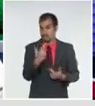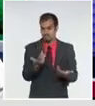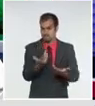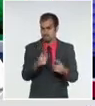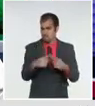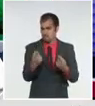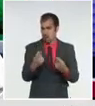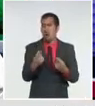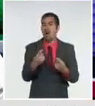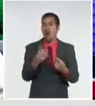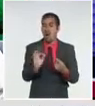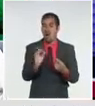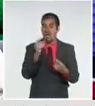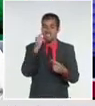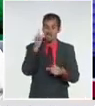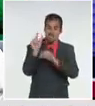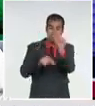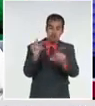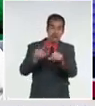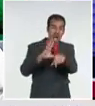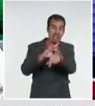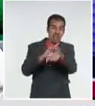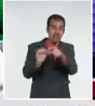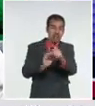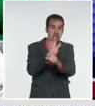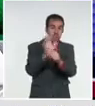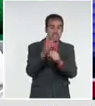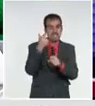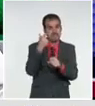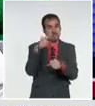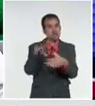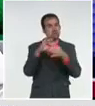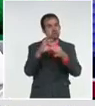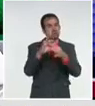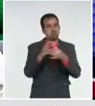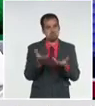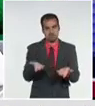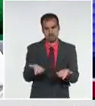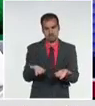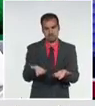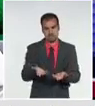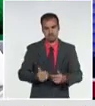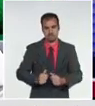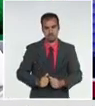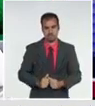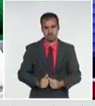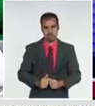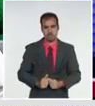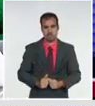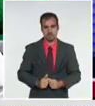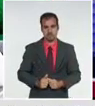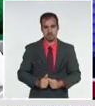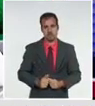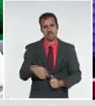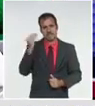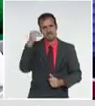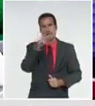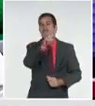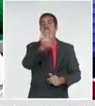traduce también la complejidad epidemiológica. Y el hecho que hoy, después de 25 días,